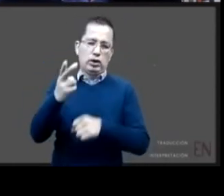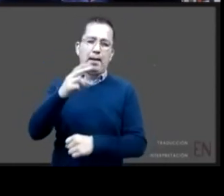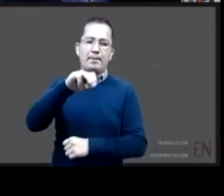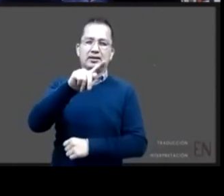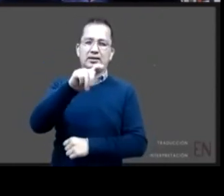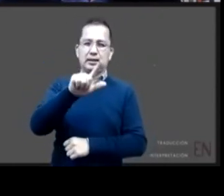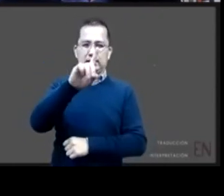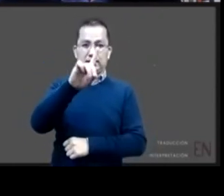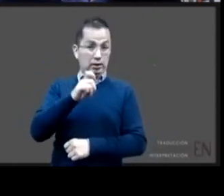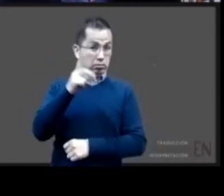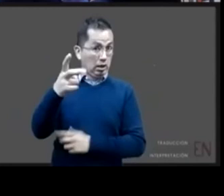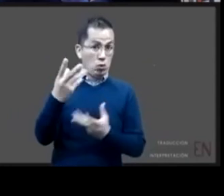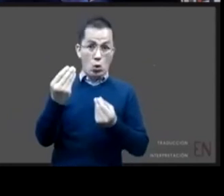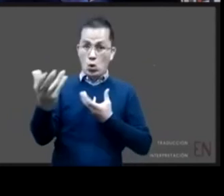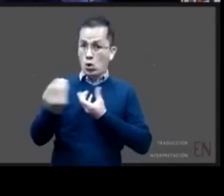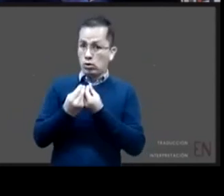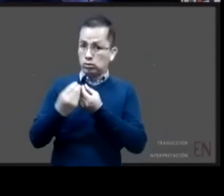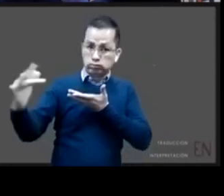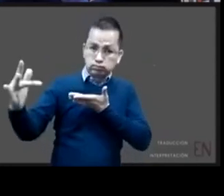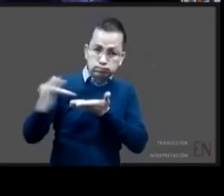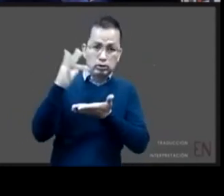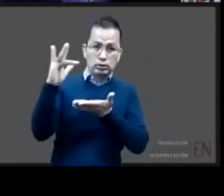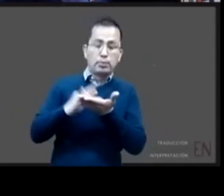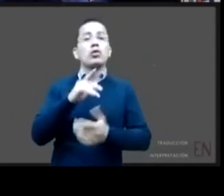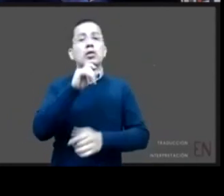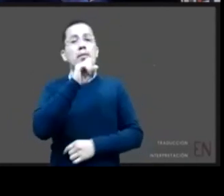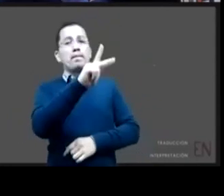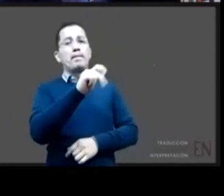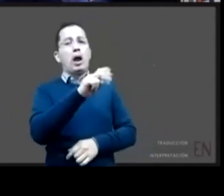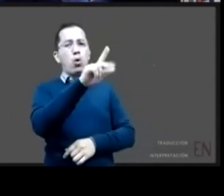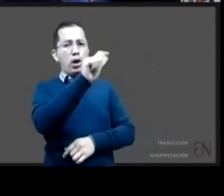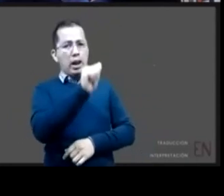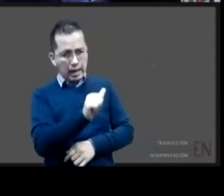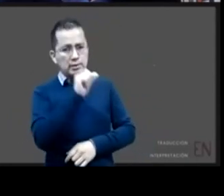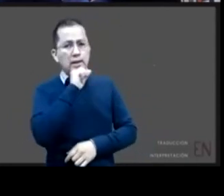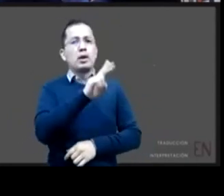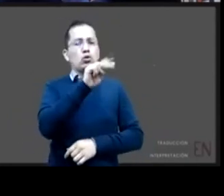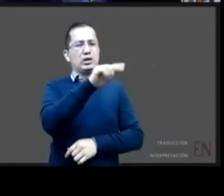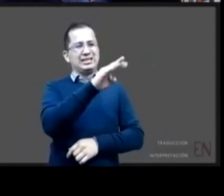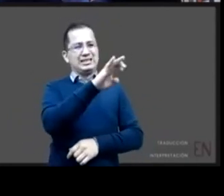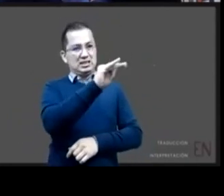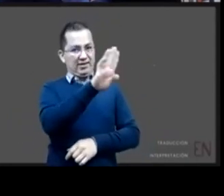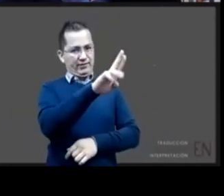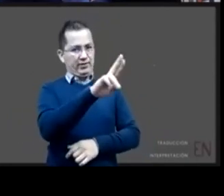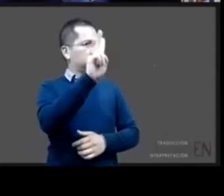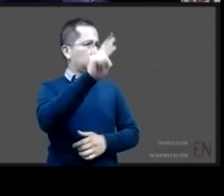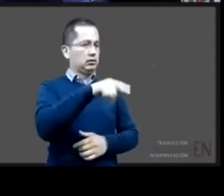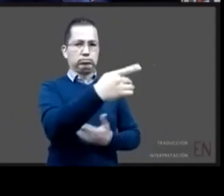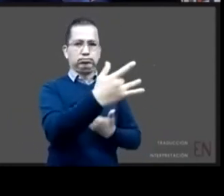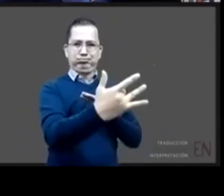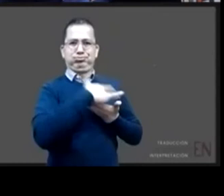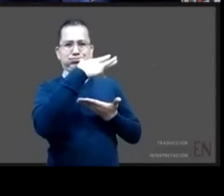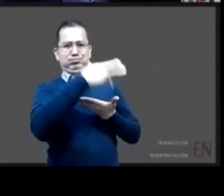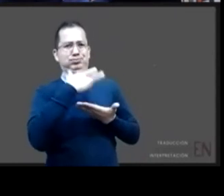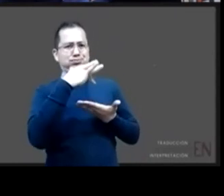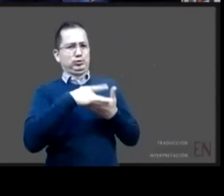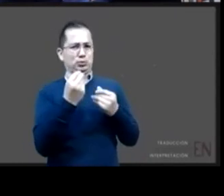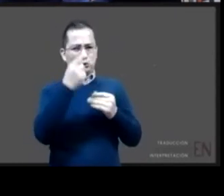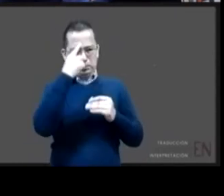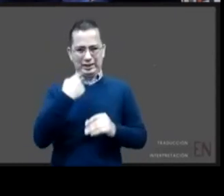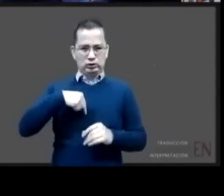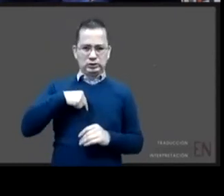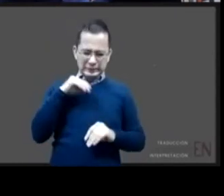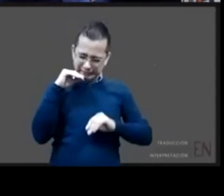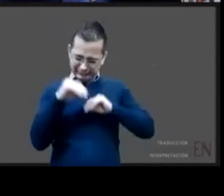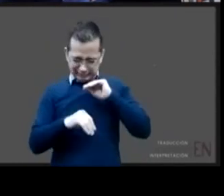Paula y UNICEF que no nos han dejado de la mano en apoyarnos en esta estructura conceptual y diseño de bases